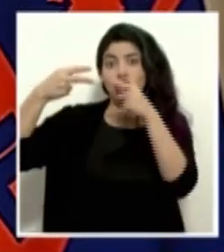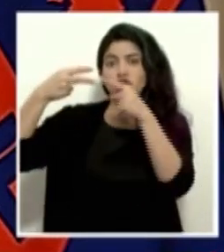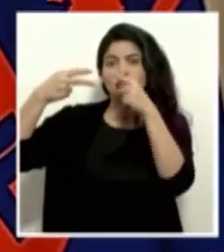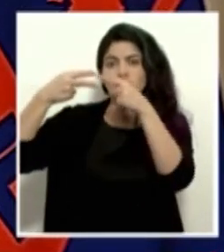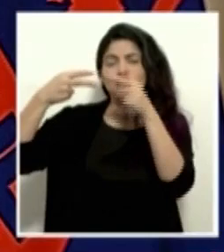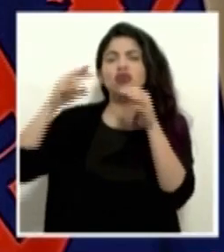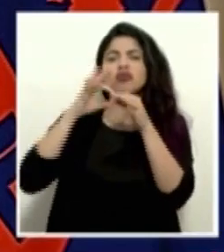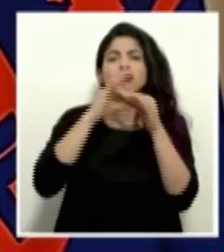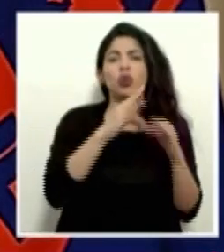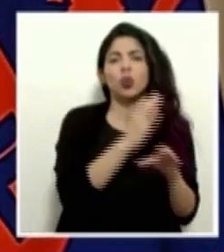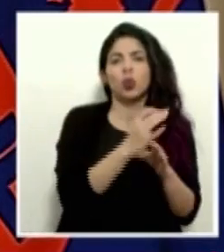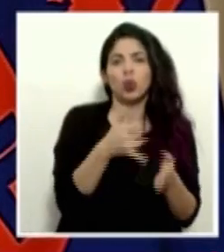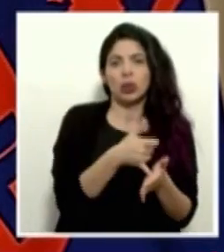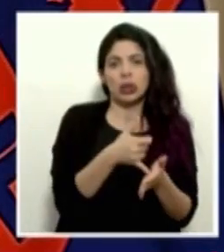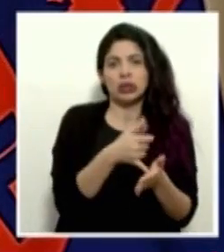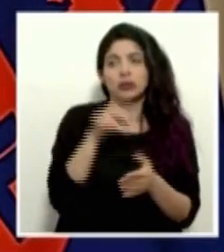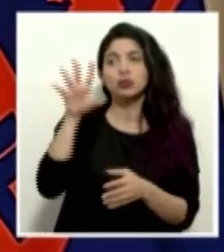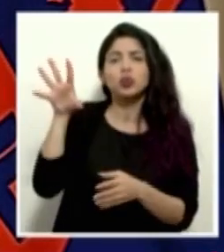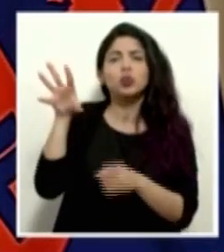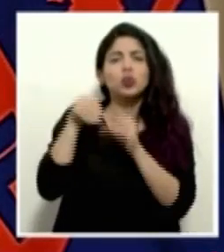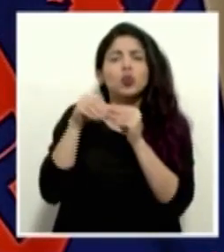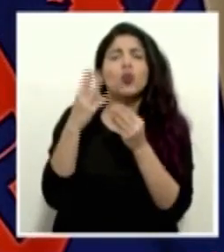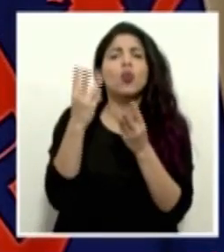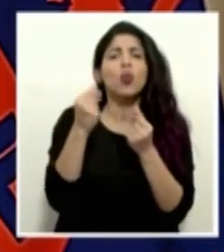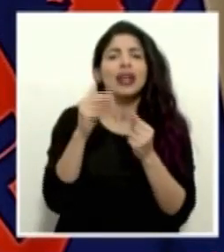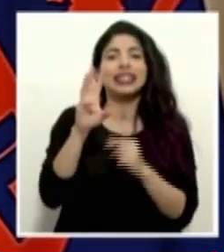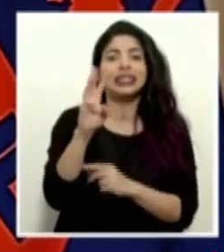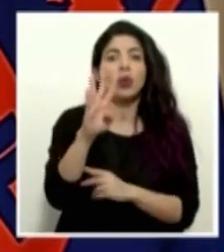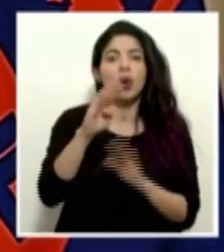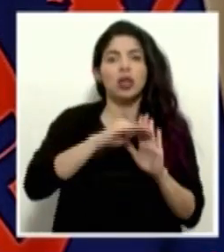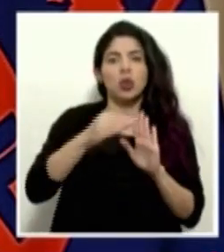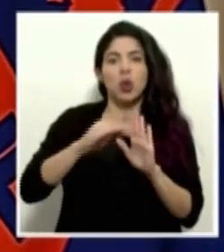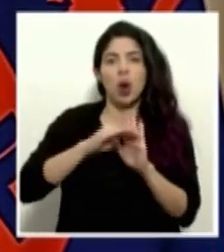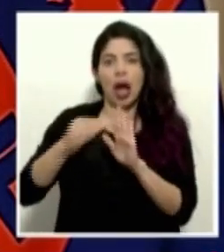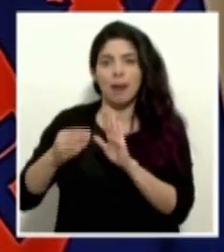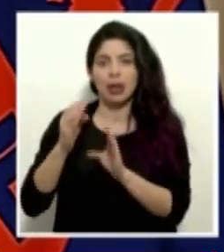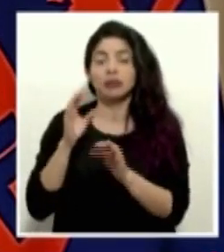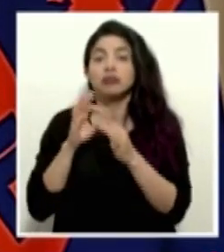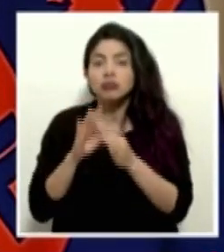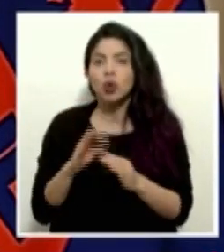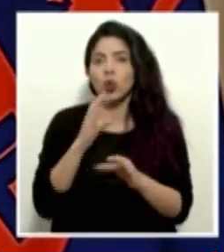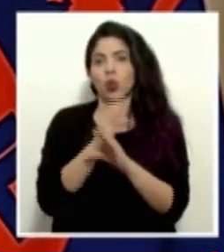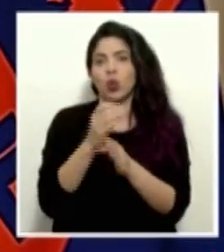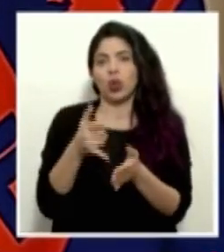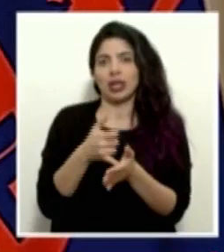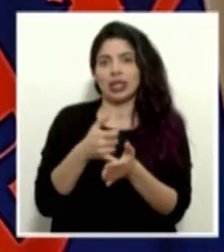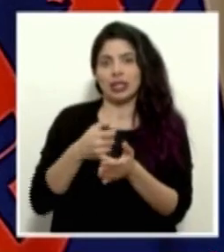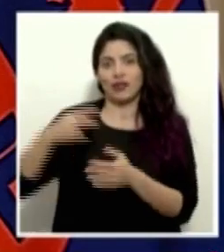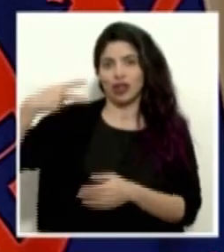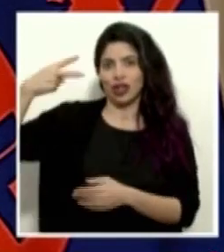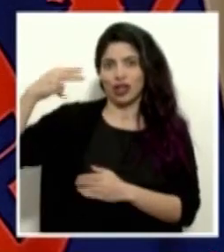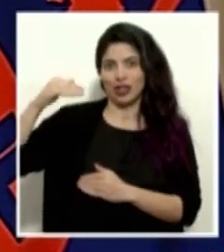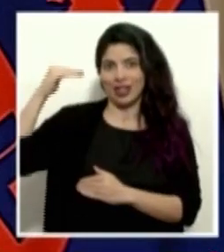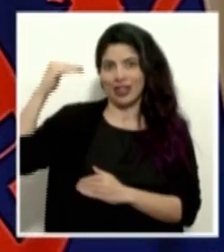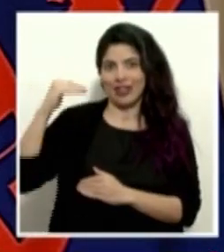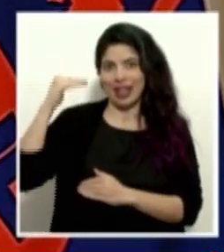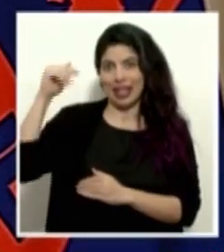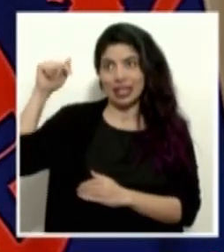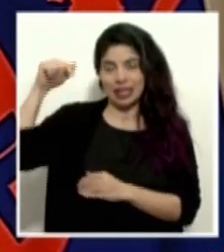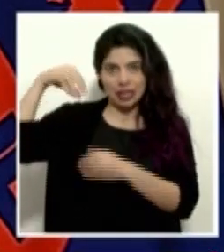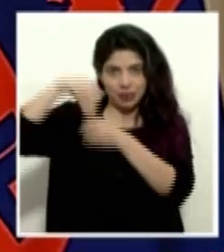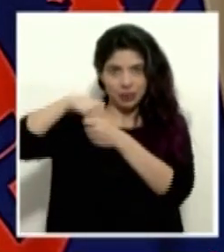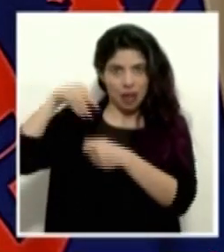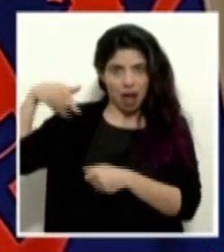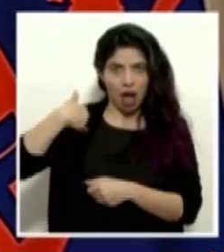intensivos. Estamos hablando de 64 camas de cuidados intensivos entre esos dos pisos. Y eso implica